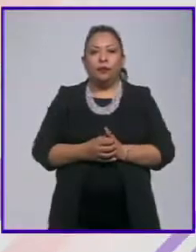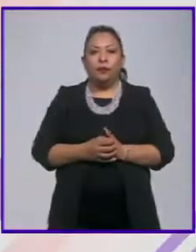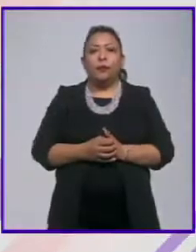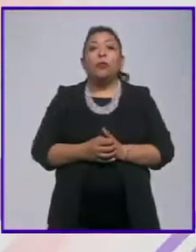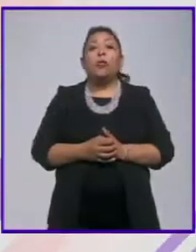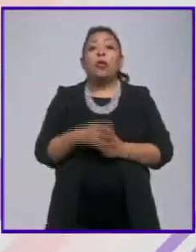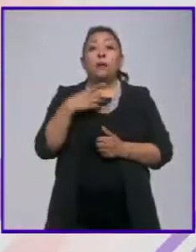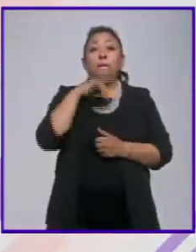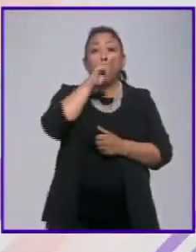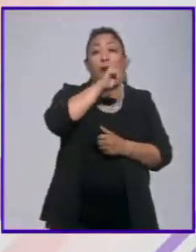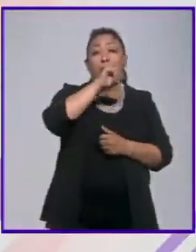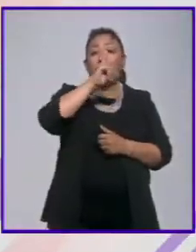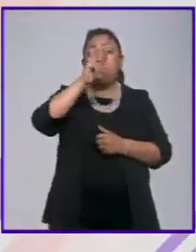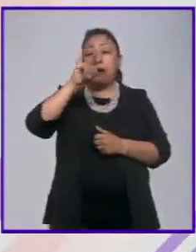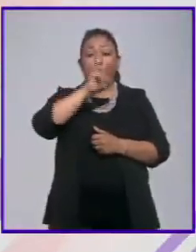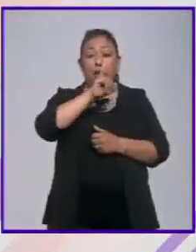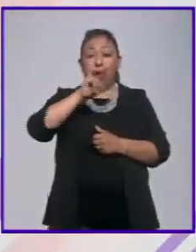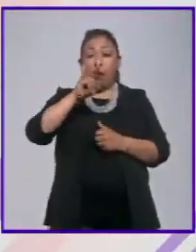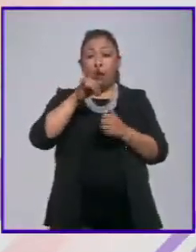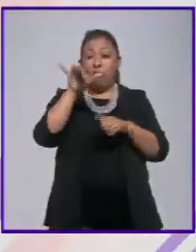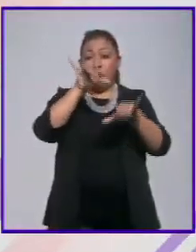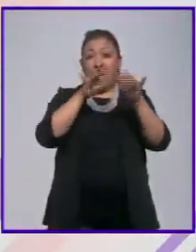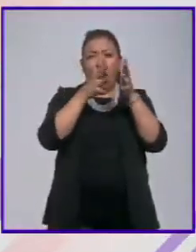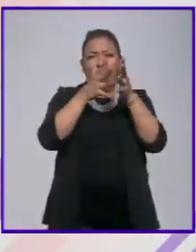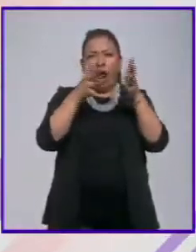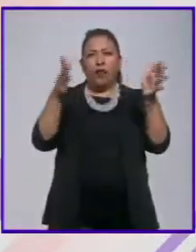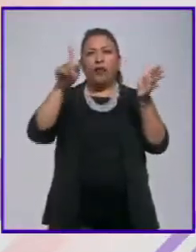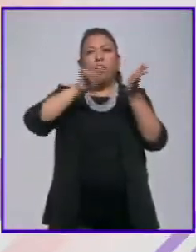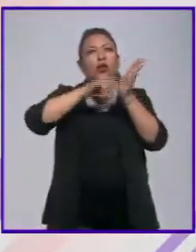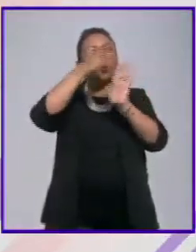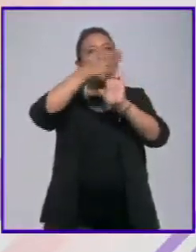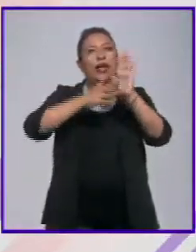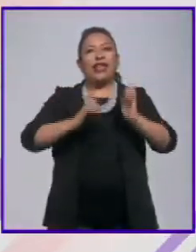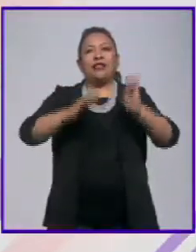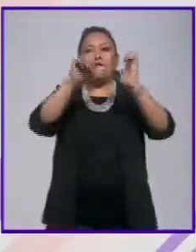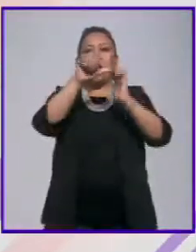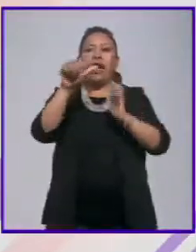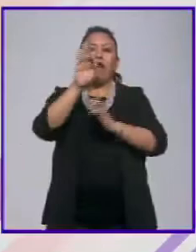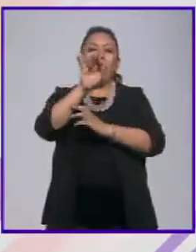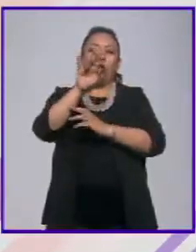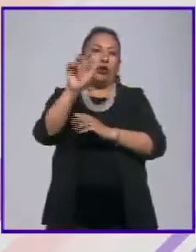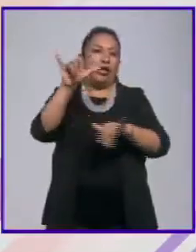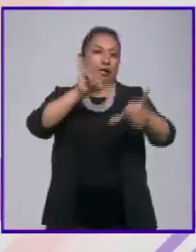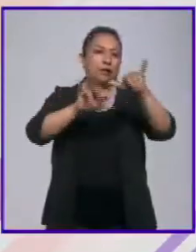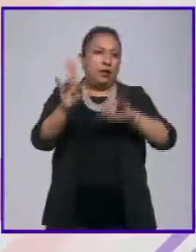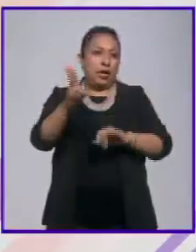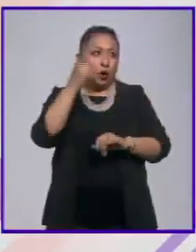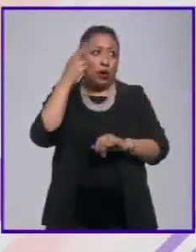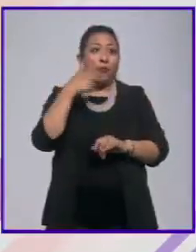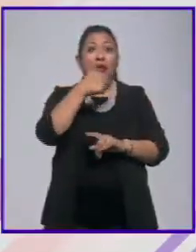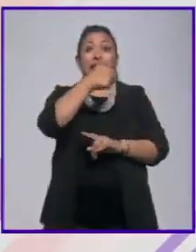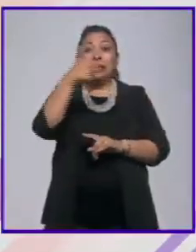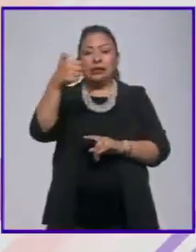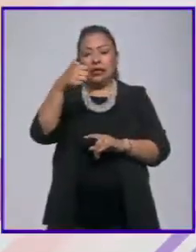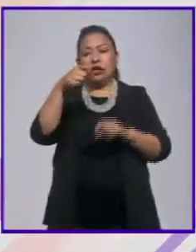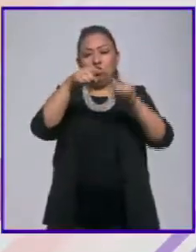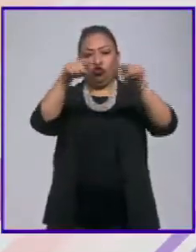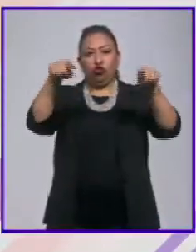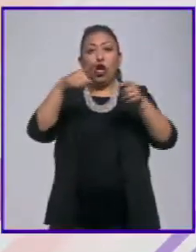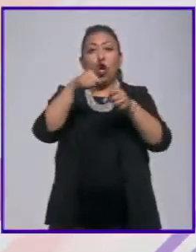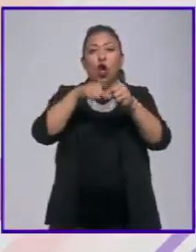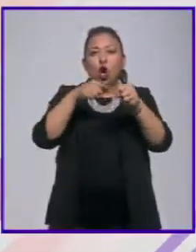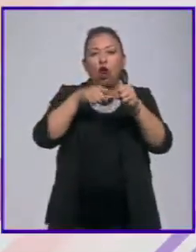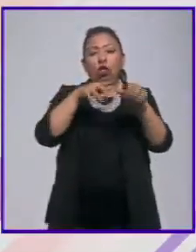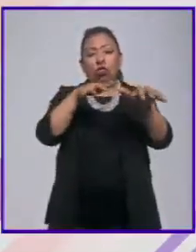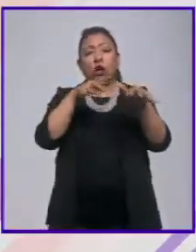Una tabla periódica monumental viste la fachada del edificio A de la facultad de química de la UNAM 600 metros cuadrados de color